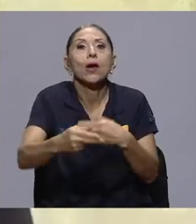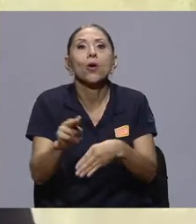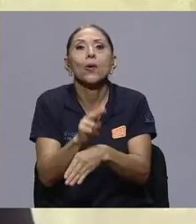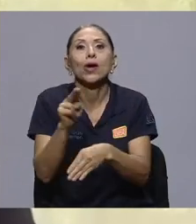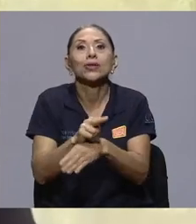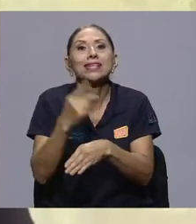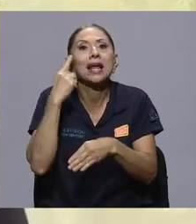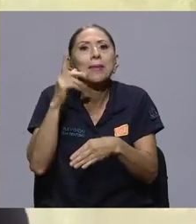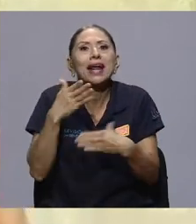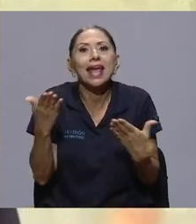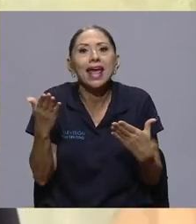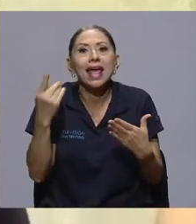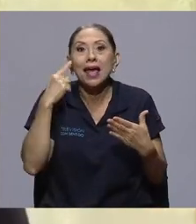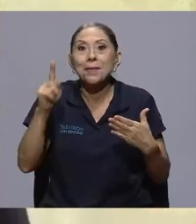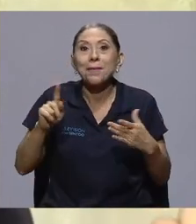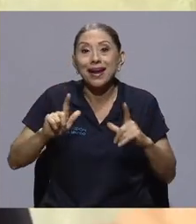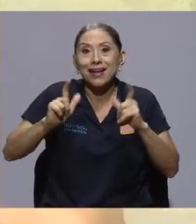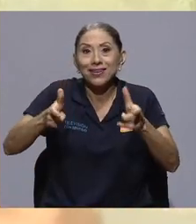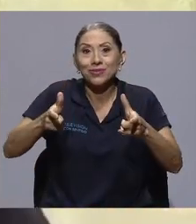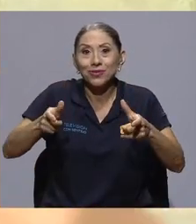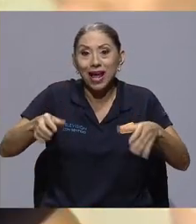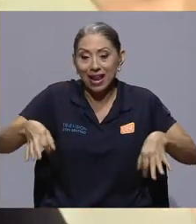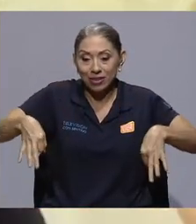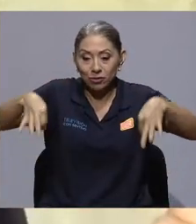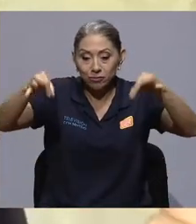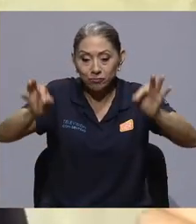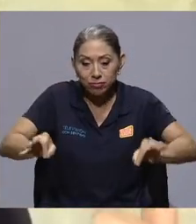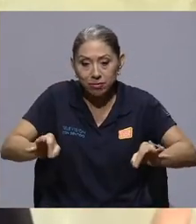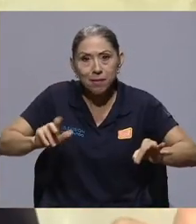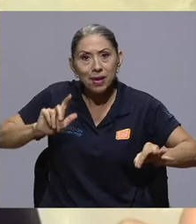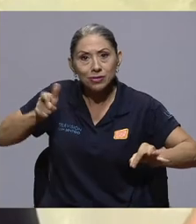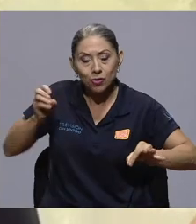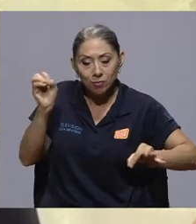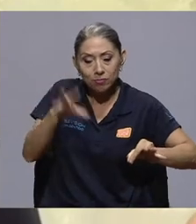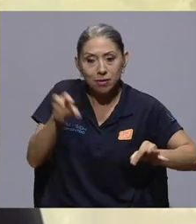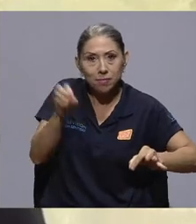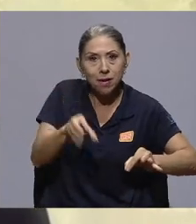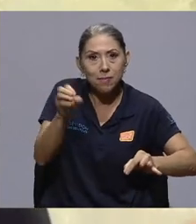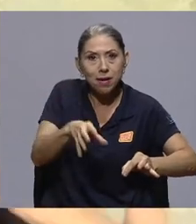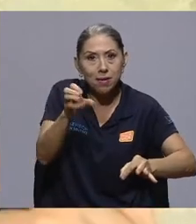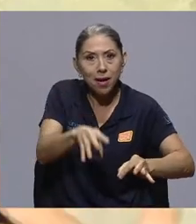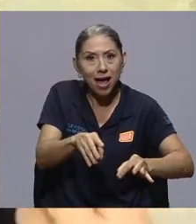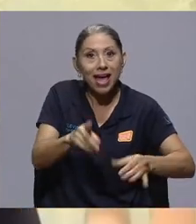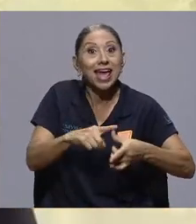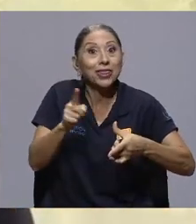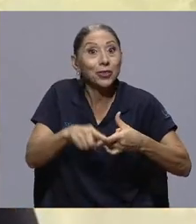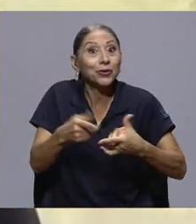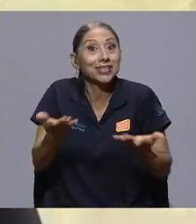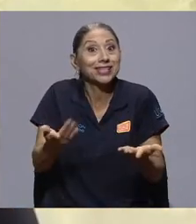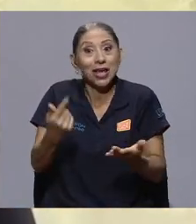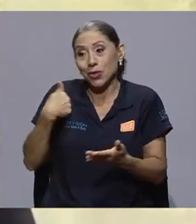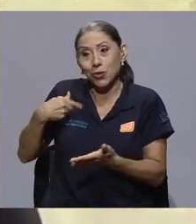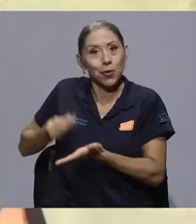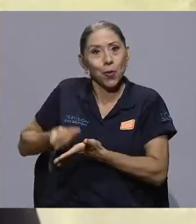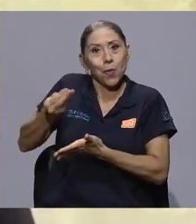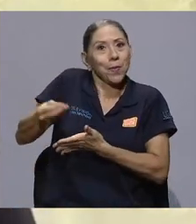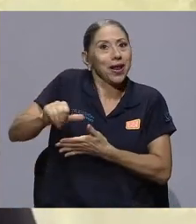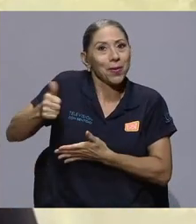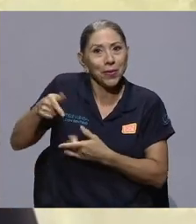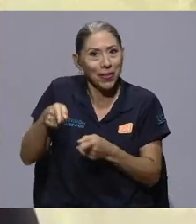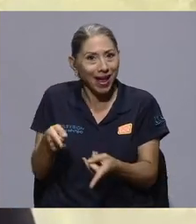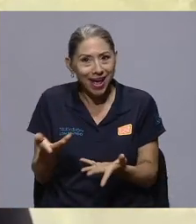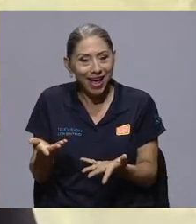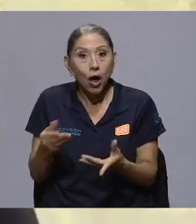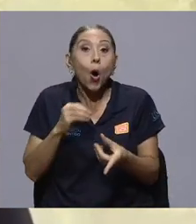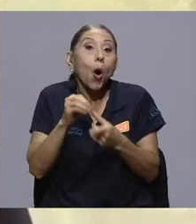basura y entonces no es un plástico de un solo gusto, porque entonces si no compré una bolsa plástica para basura, o la utilizo para botar y almacenar cosas